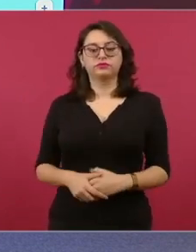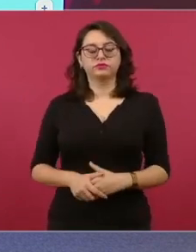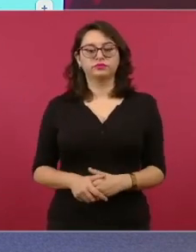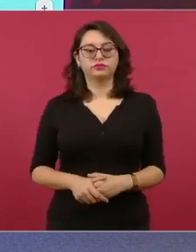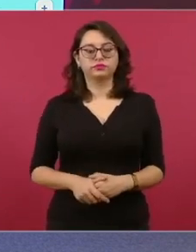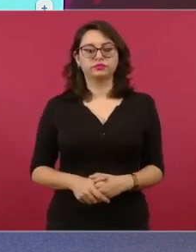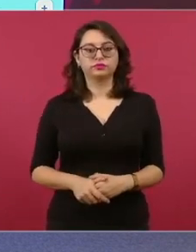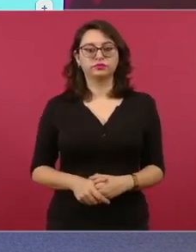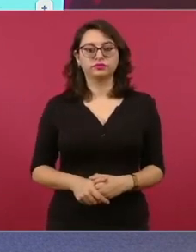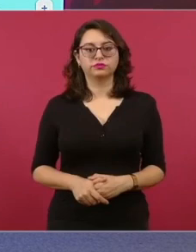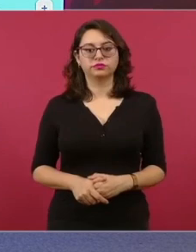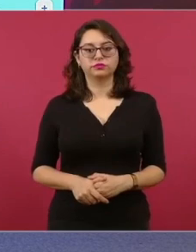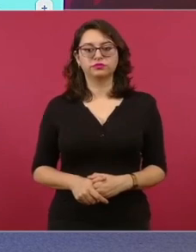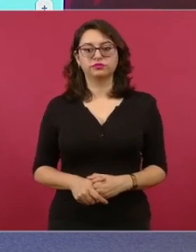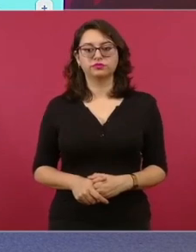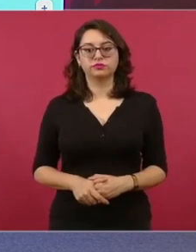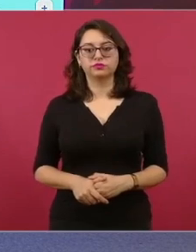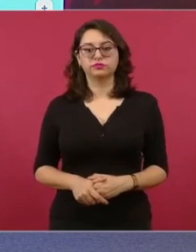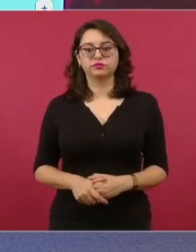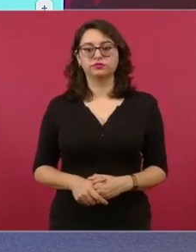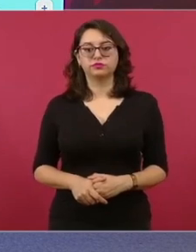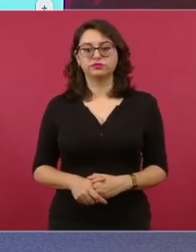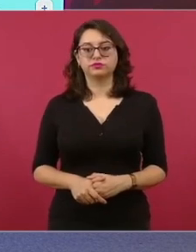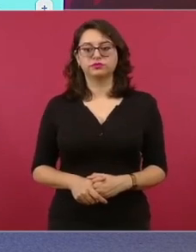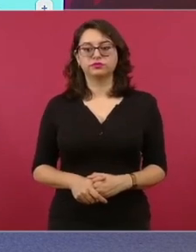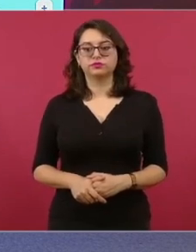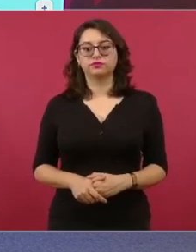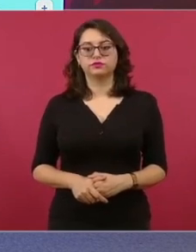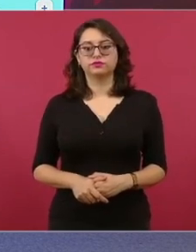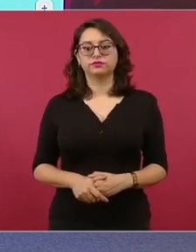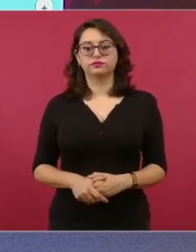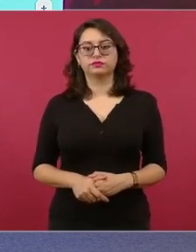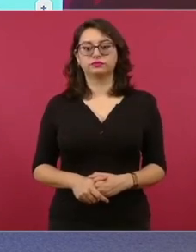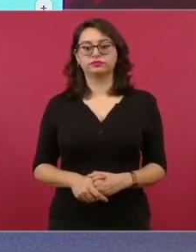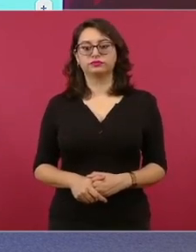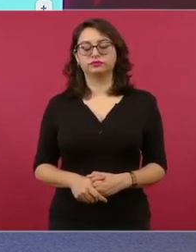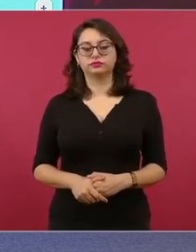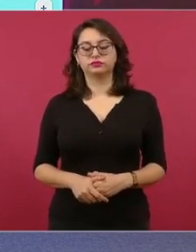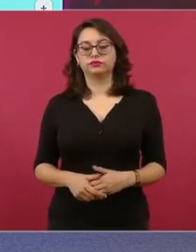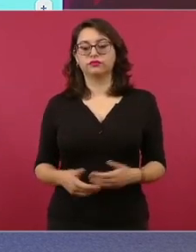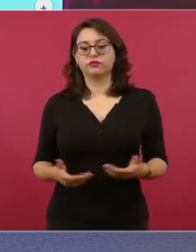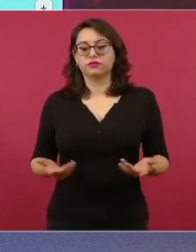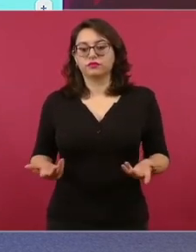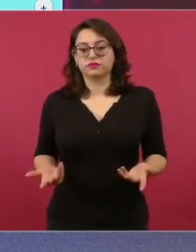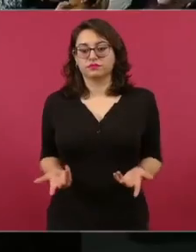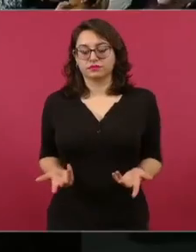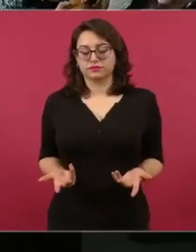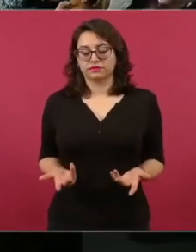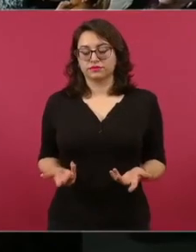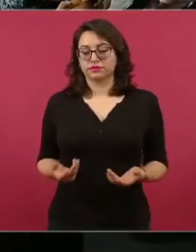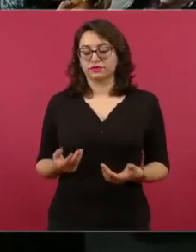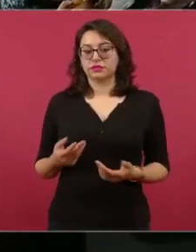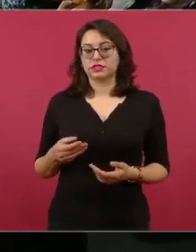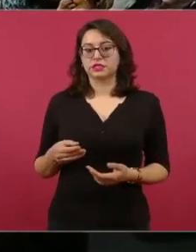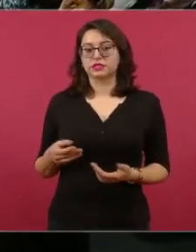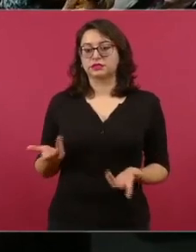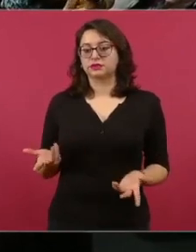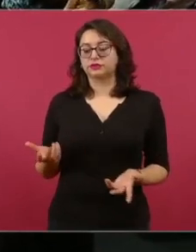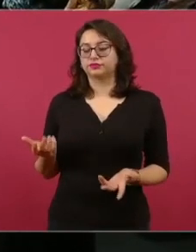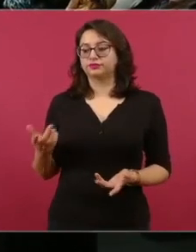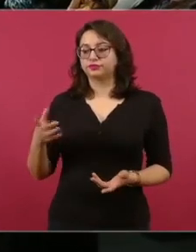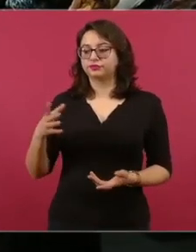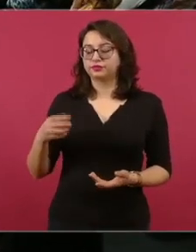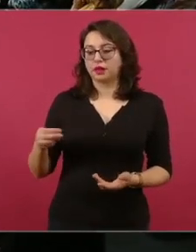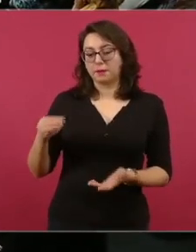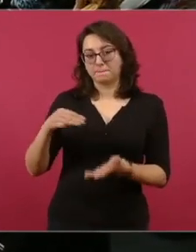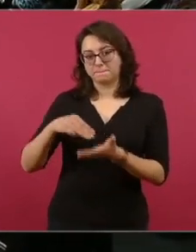Entonces, la historia de los mayas como la historia de los yaquis y